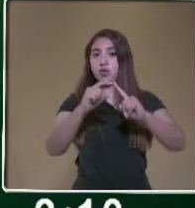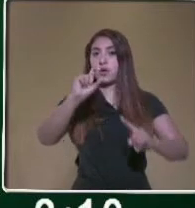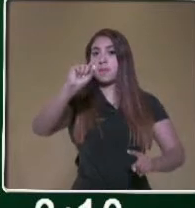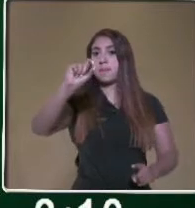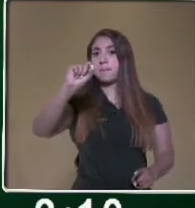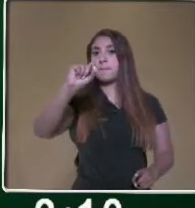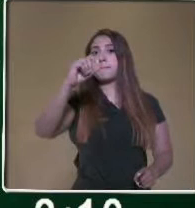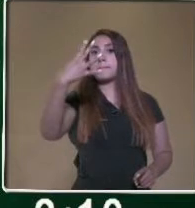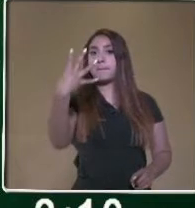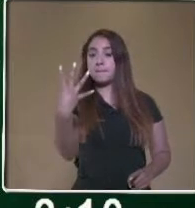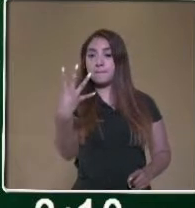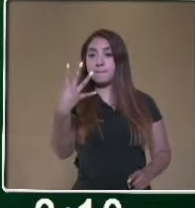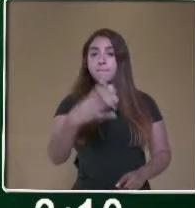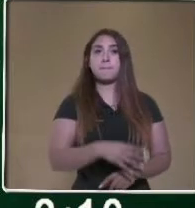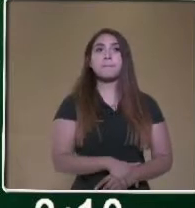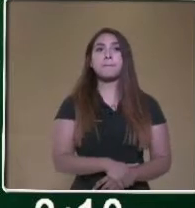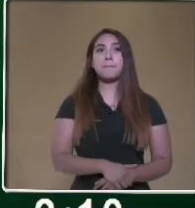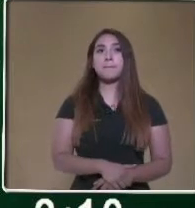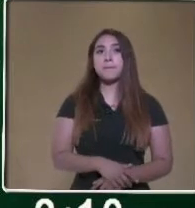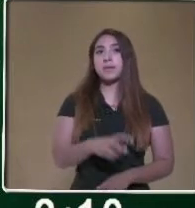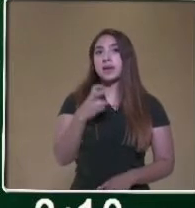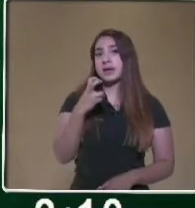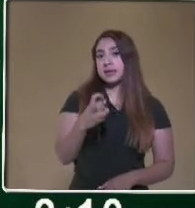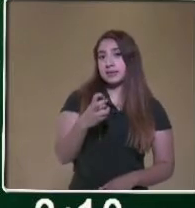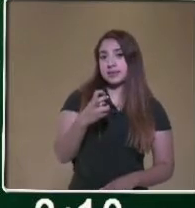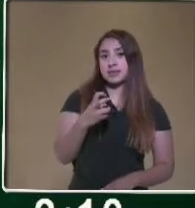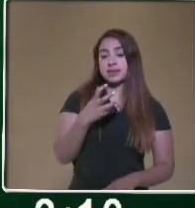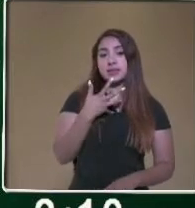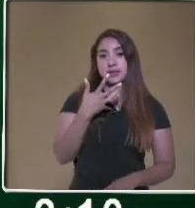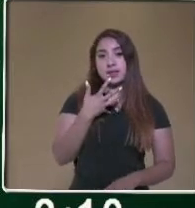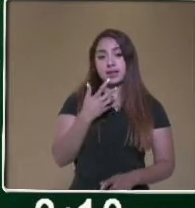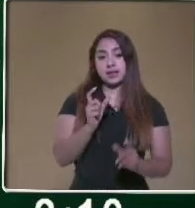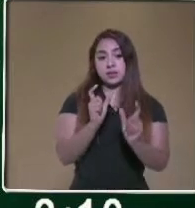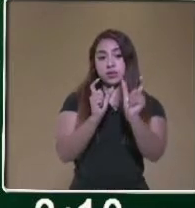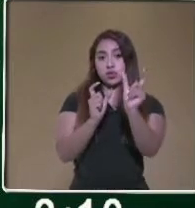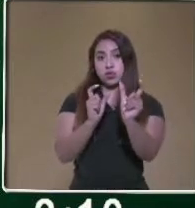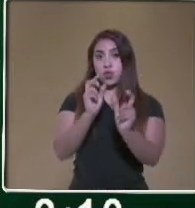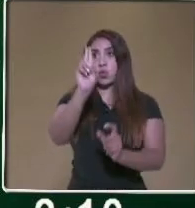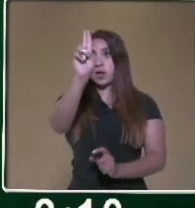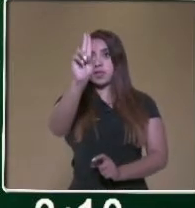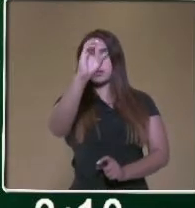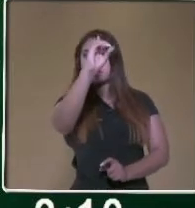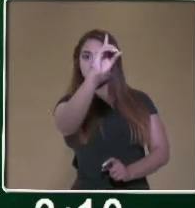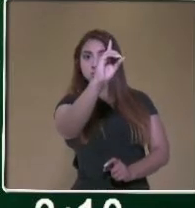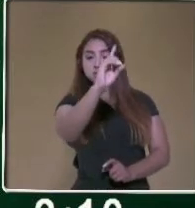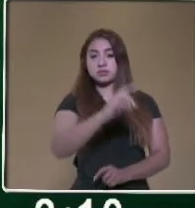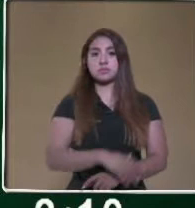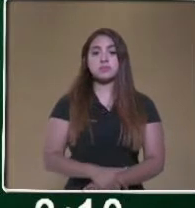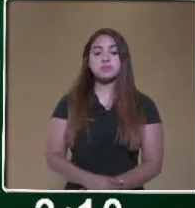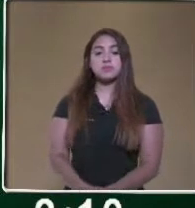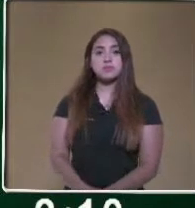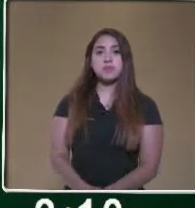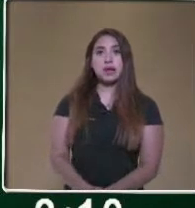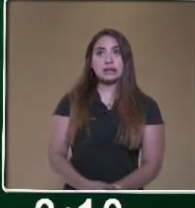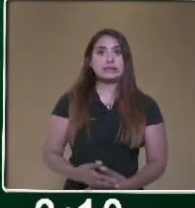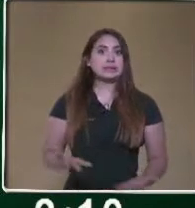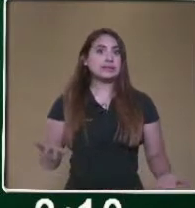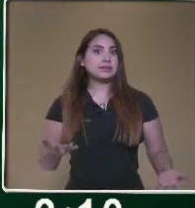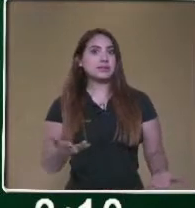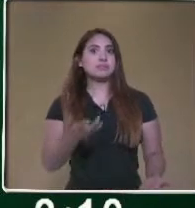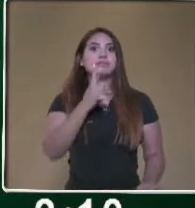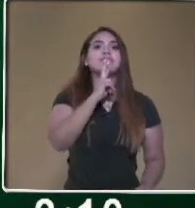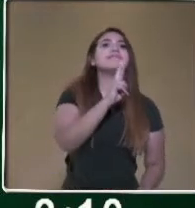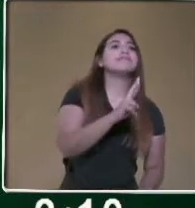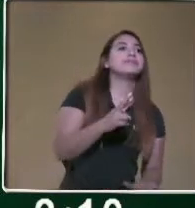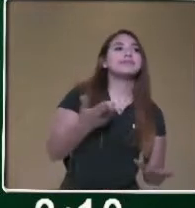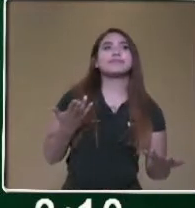multiplicación con números de dos cifras. Bueno, para resolver este enigma, niños, lo